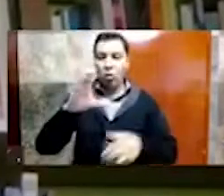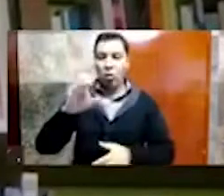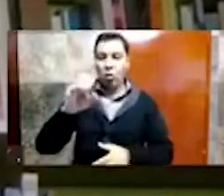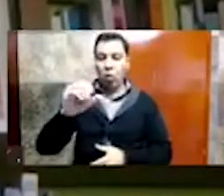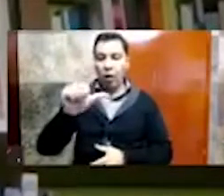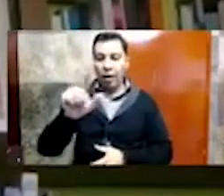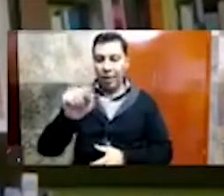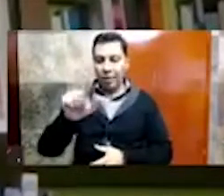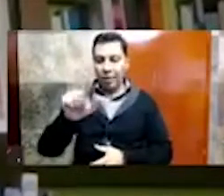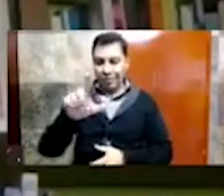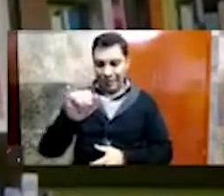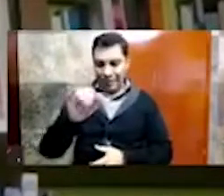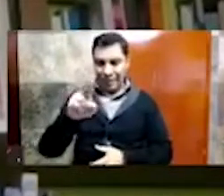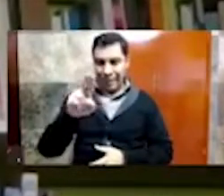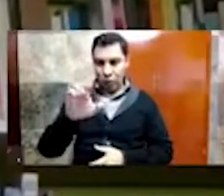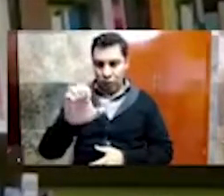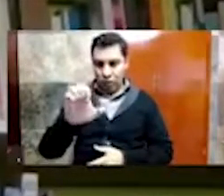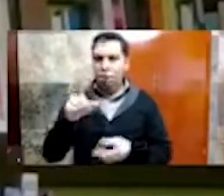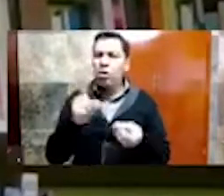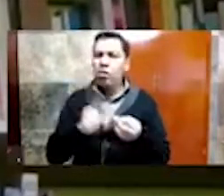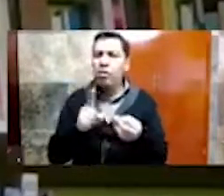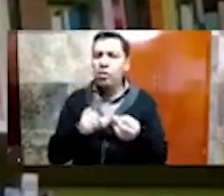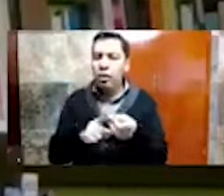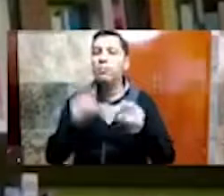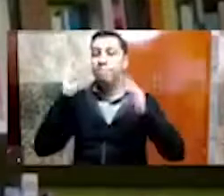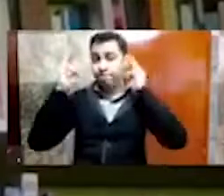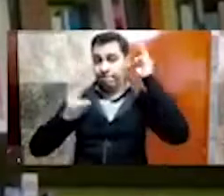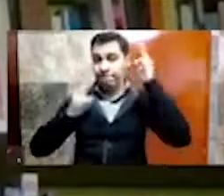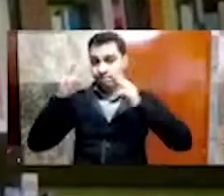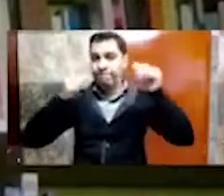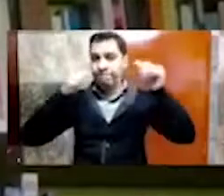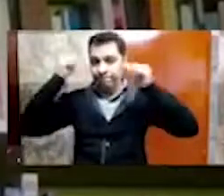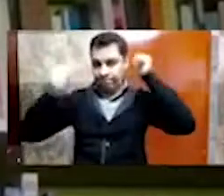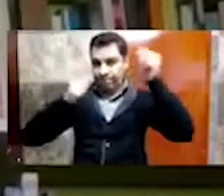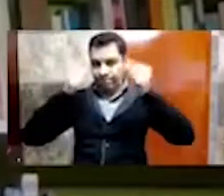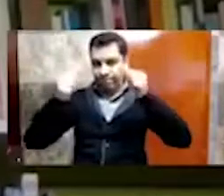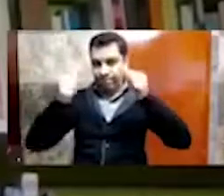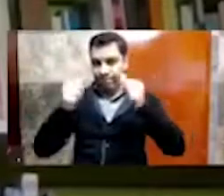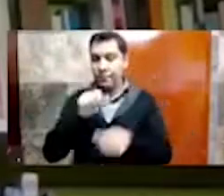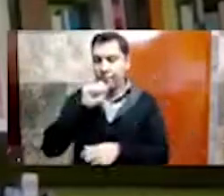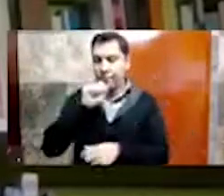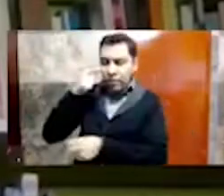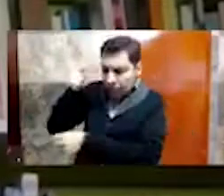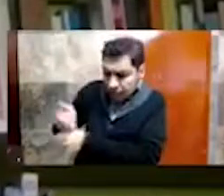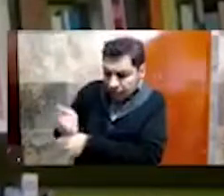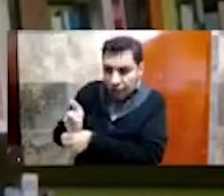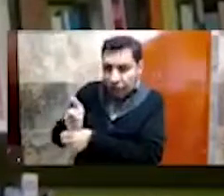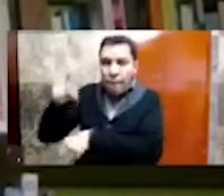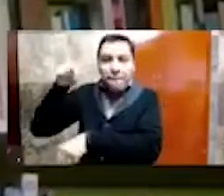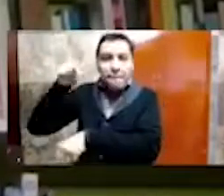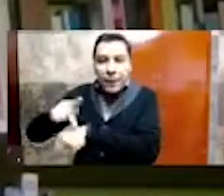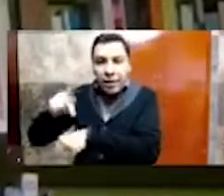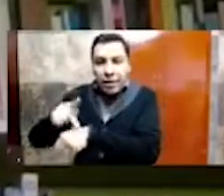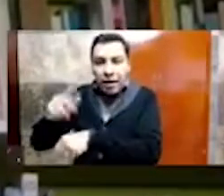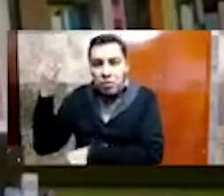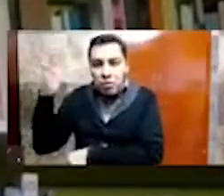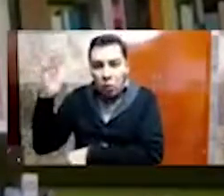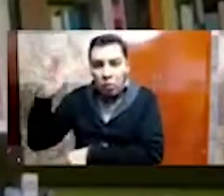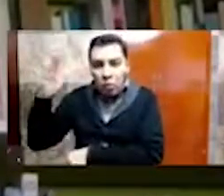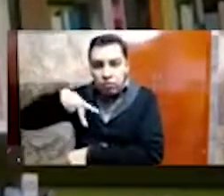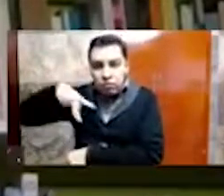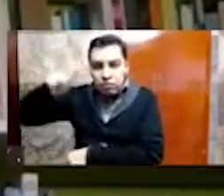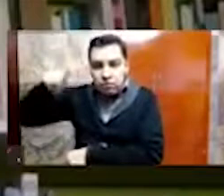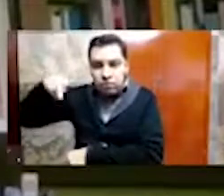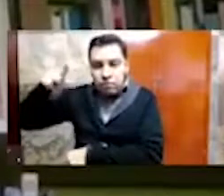actualmente en el Museo Nacional de Antropología, y la Piedra del Sol. Estos dos grandes hallazgos, podríamos decir,